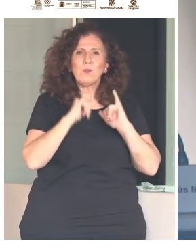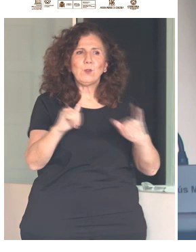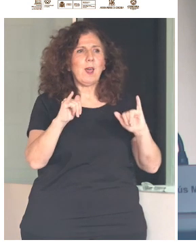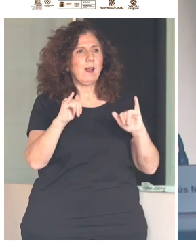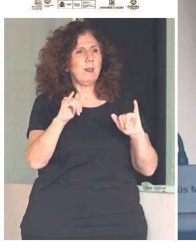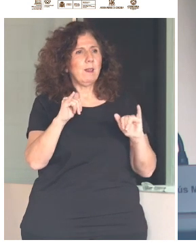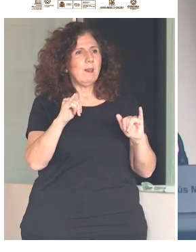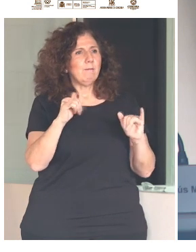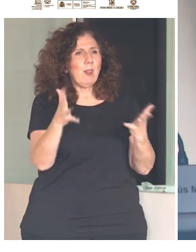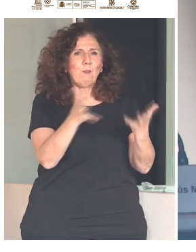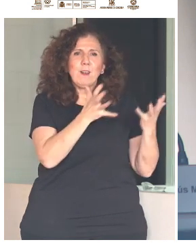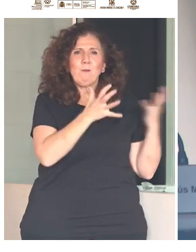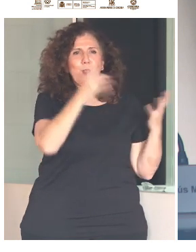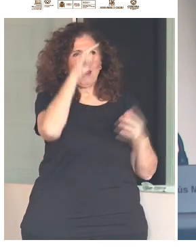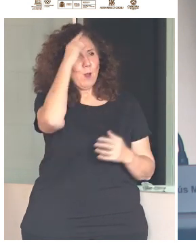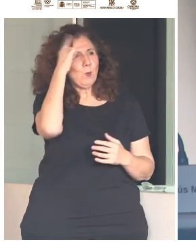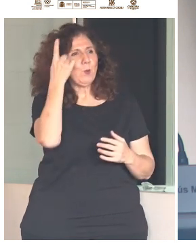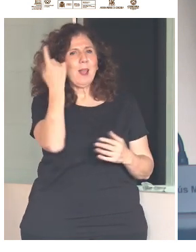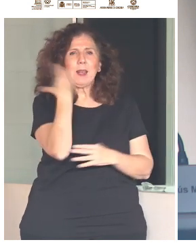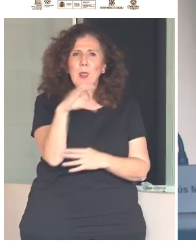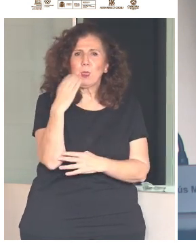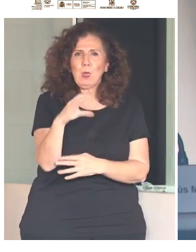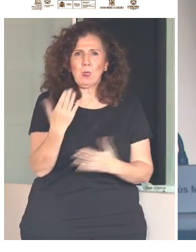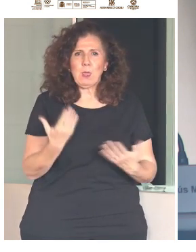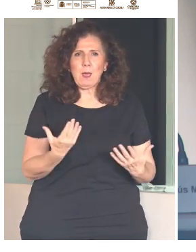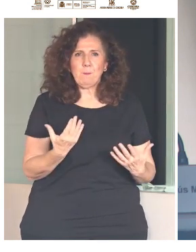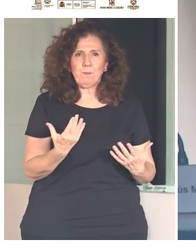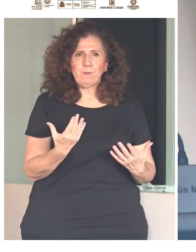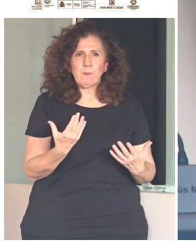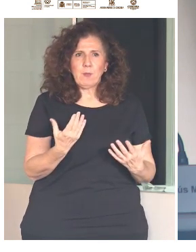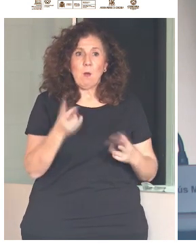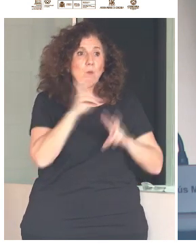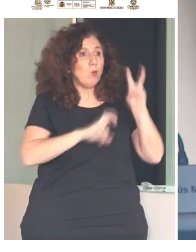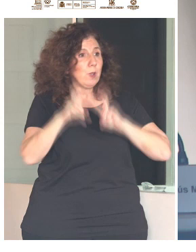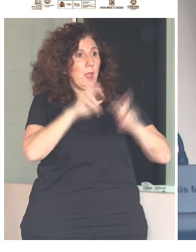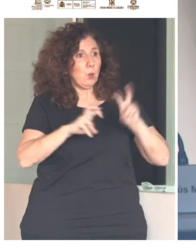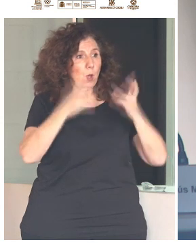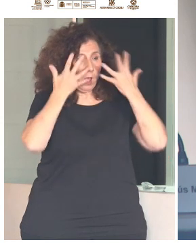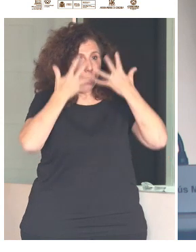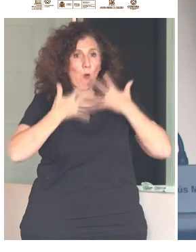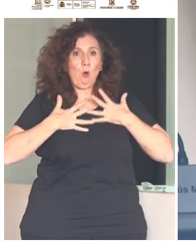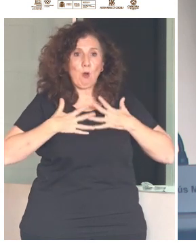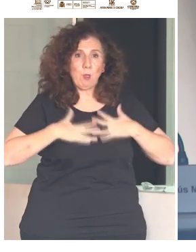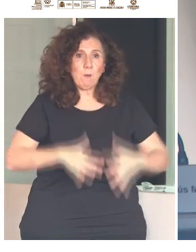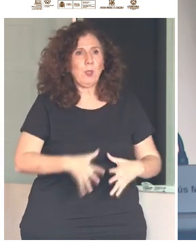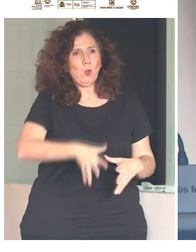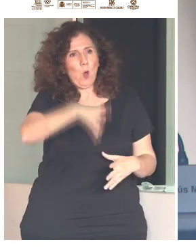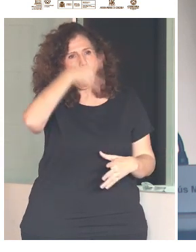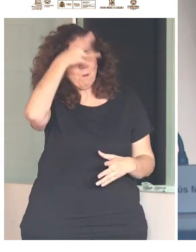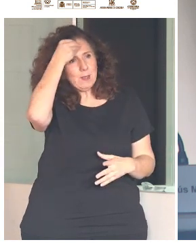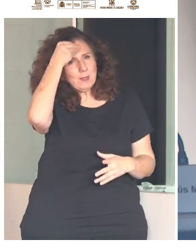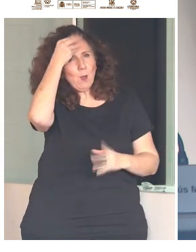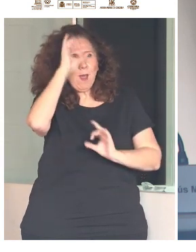cultura y de la ciencia, que se refieren a esa búsqueda del conocimiento, a esa comprensión a la